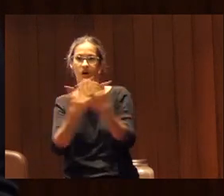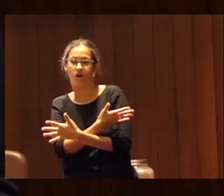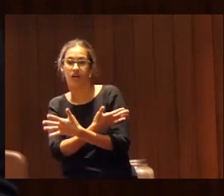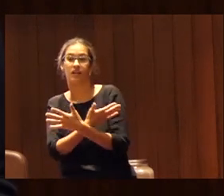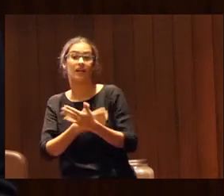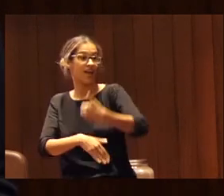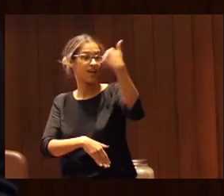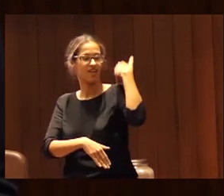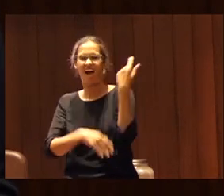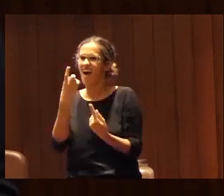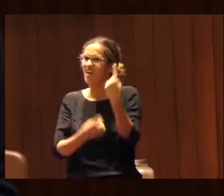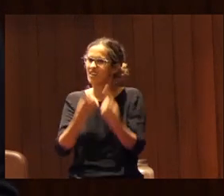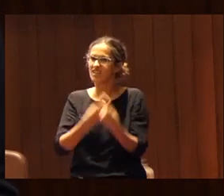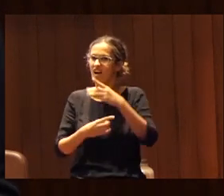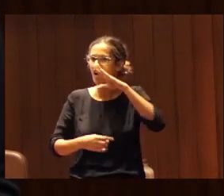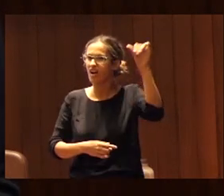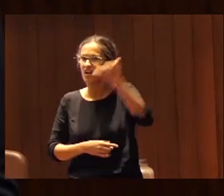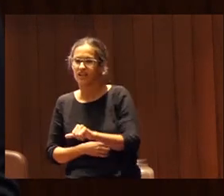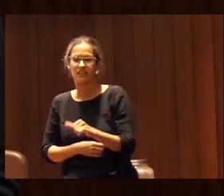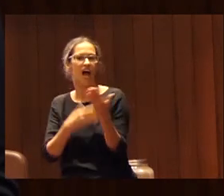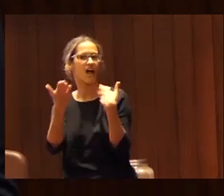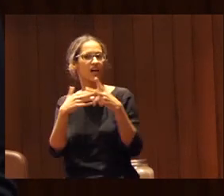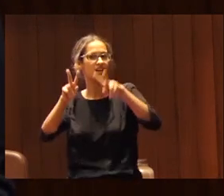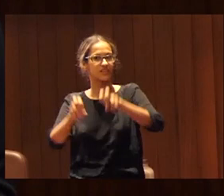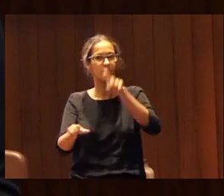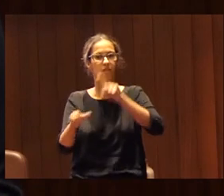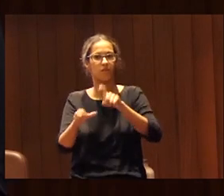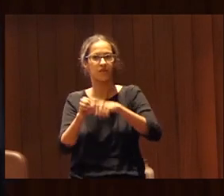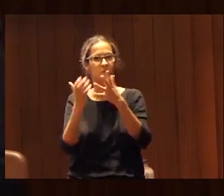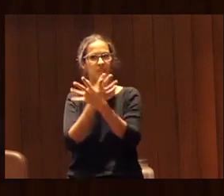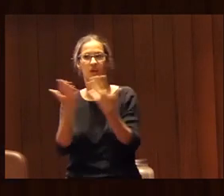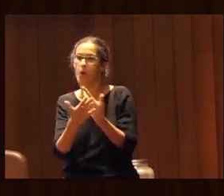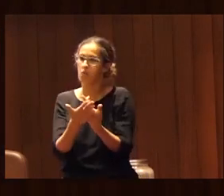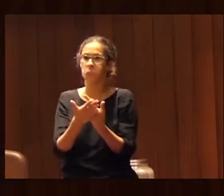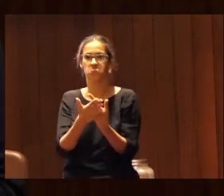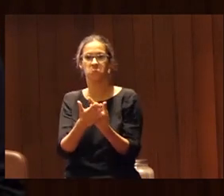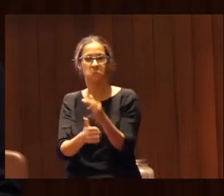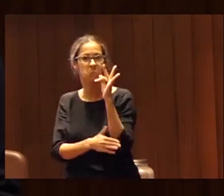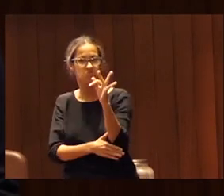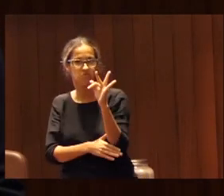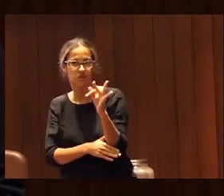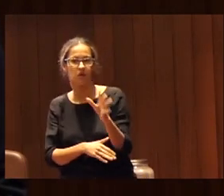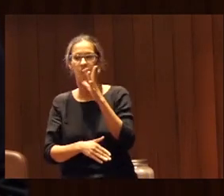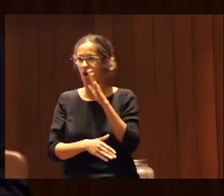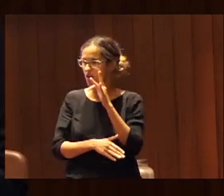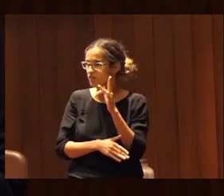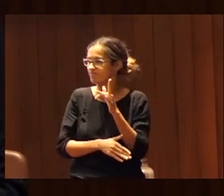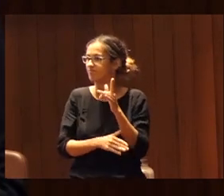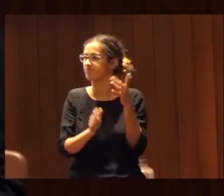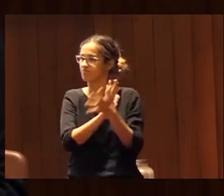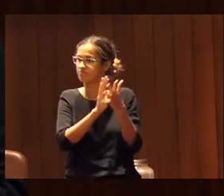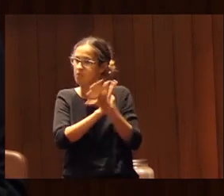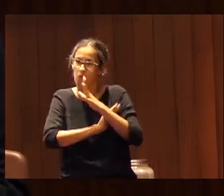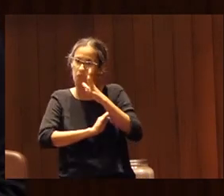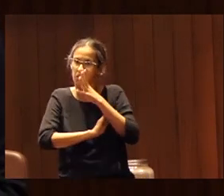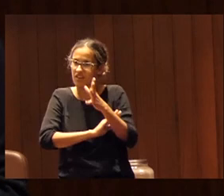veces escucho y hablamos de la participación mixta como algo positivo me voy a detener un momento después en eso porque para mí no lo tiene